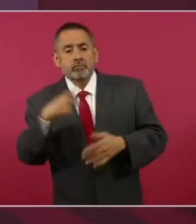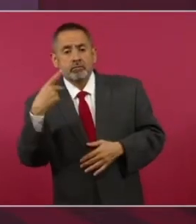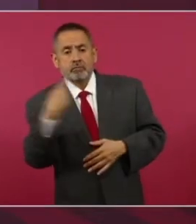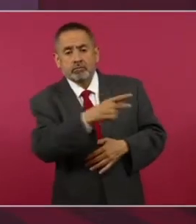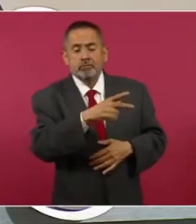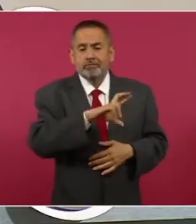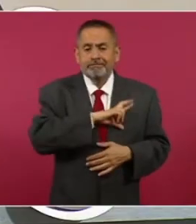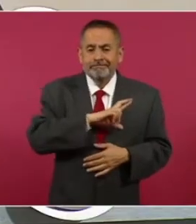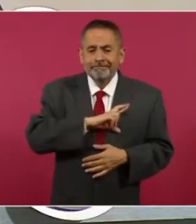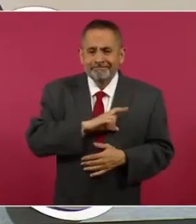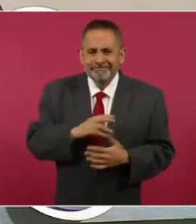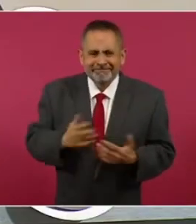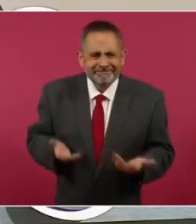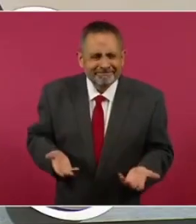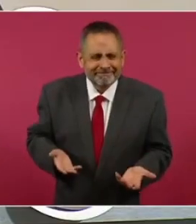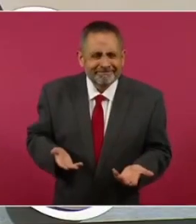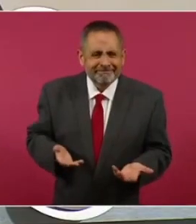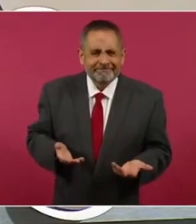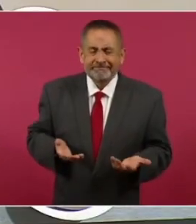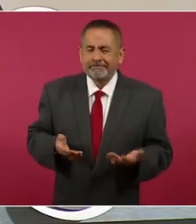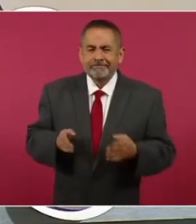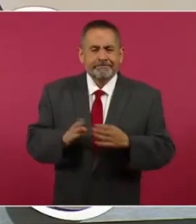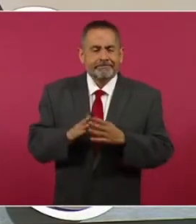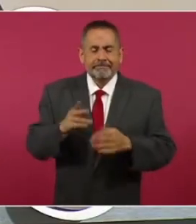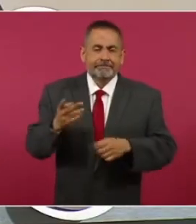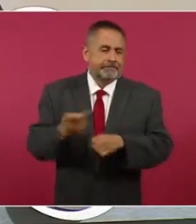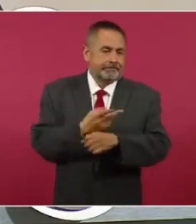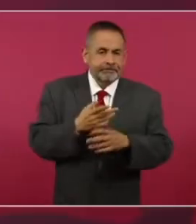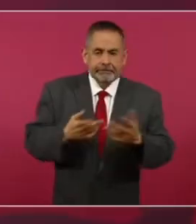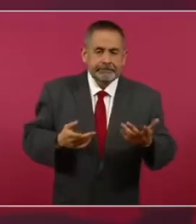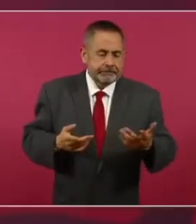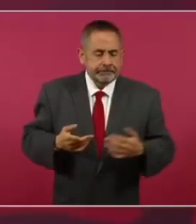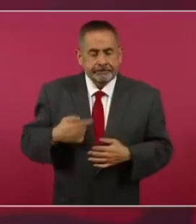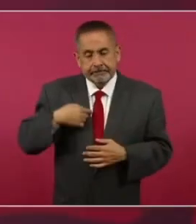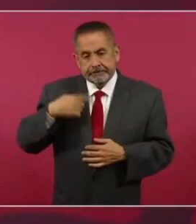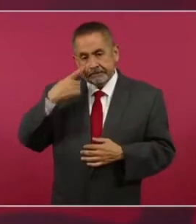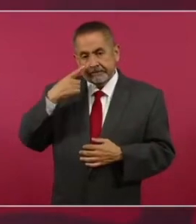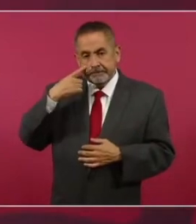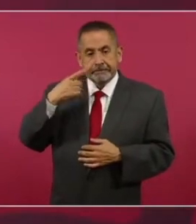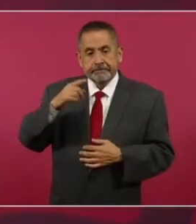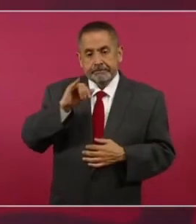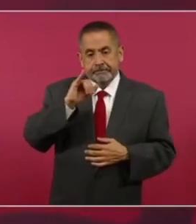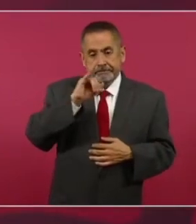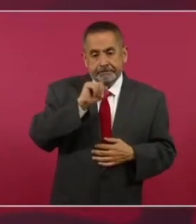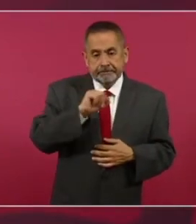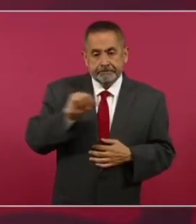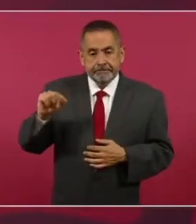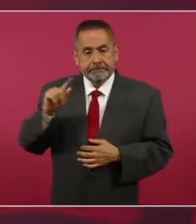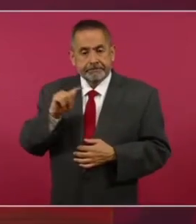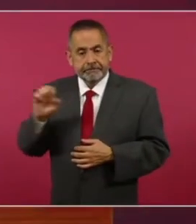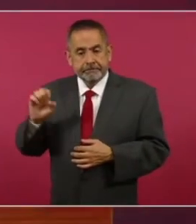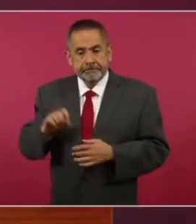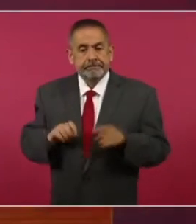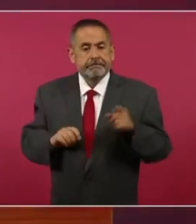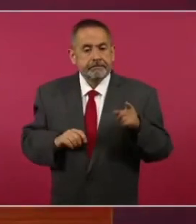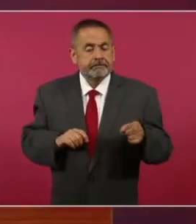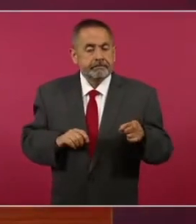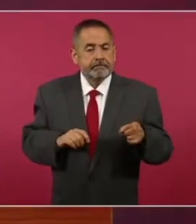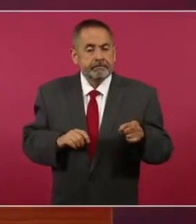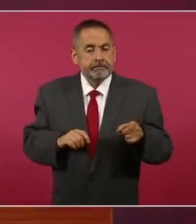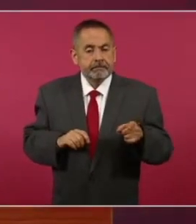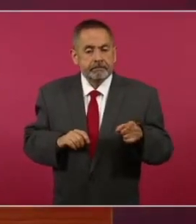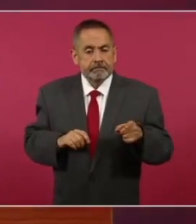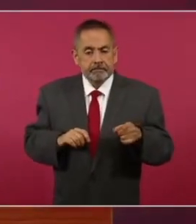particular. En realidad lo que pasa normalmente en el Issste es que está el